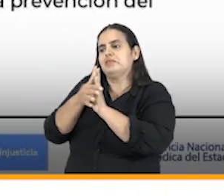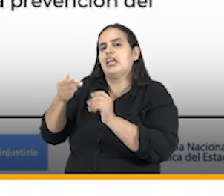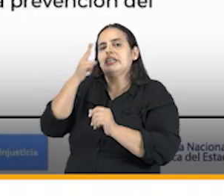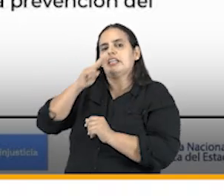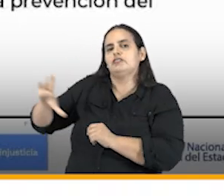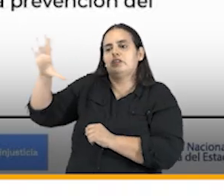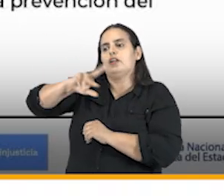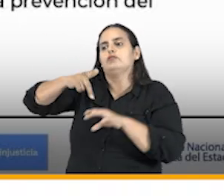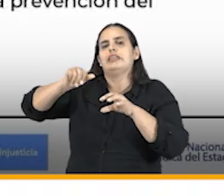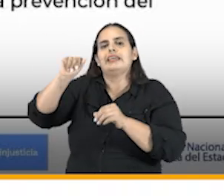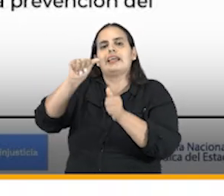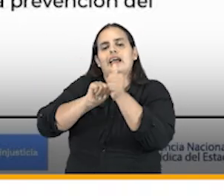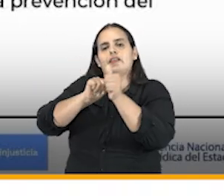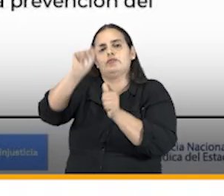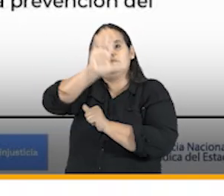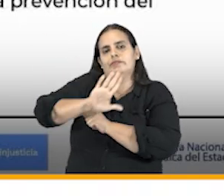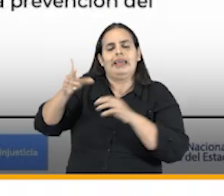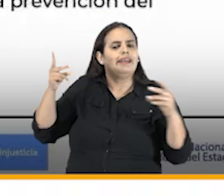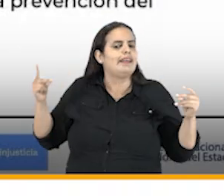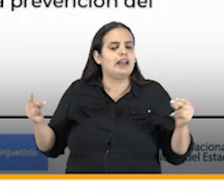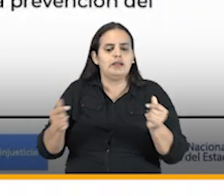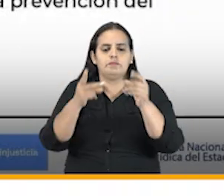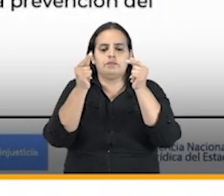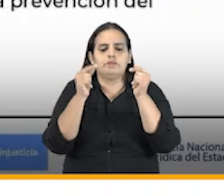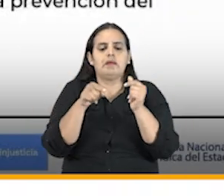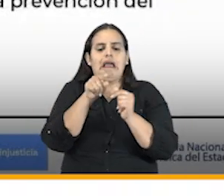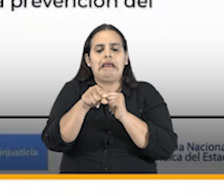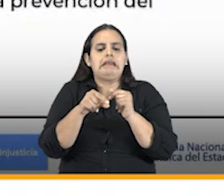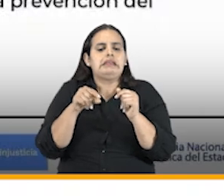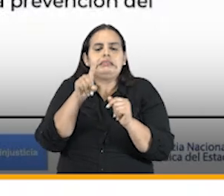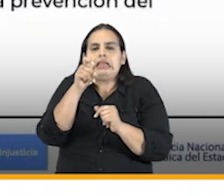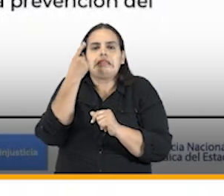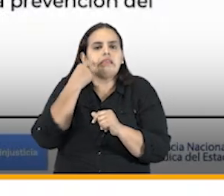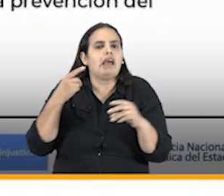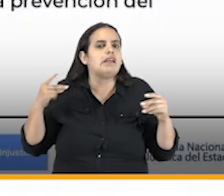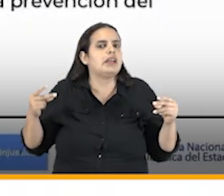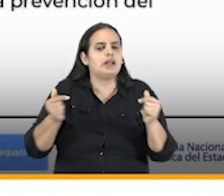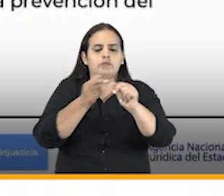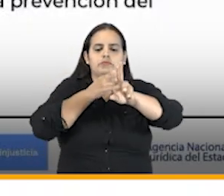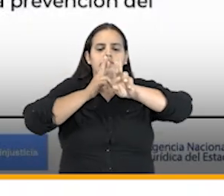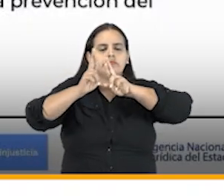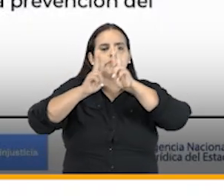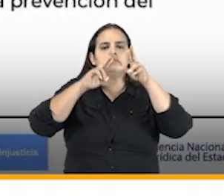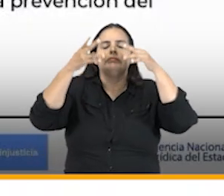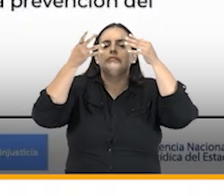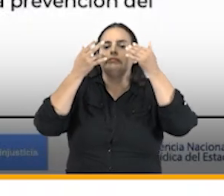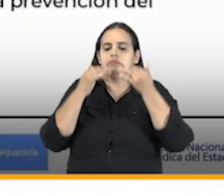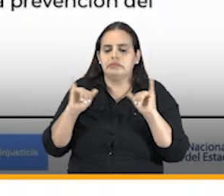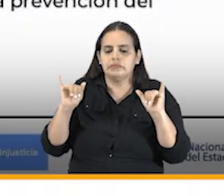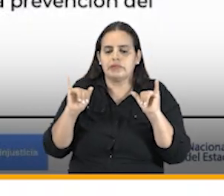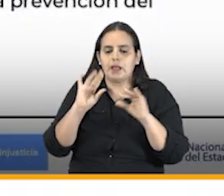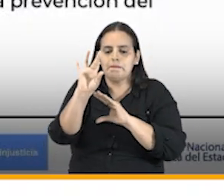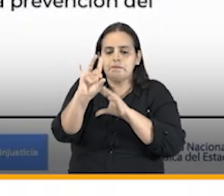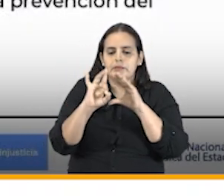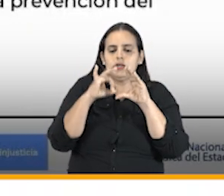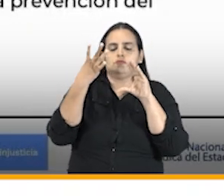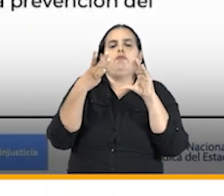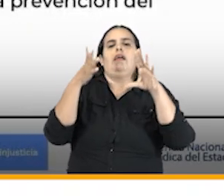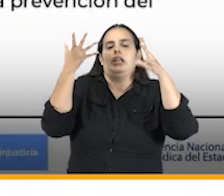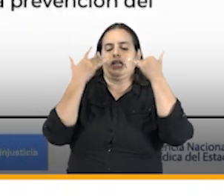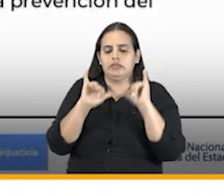territoriales muy rápidamente en 6 días las respondemos principalmente a través de canales virtuales